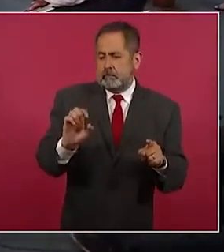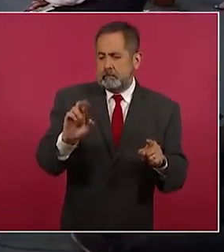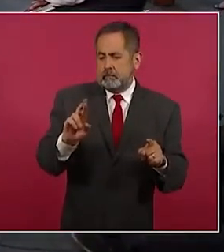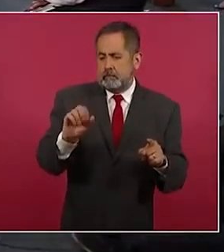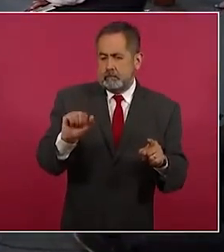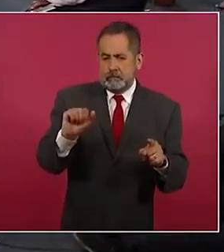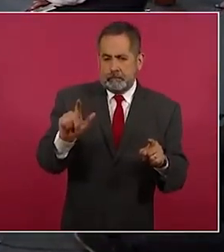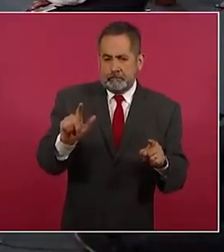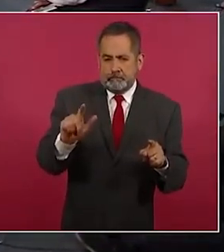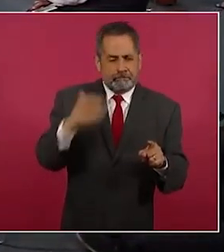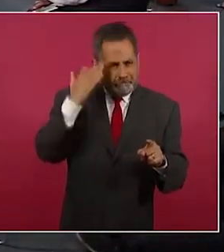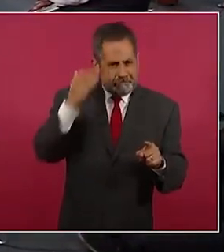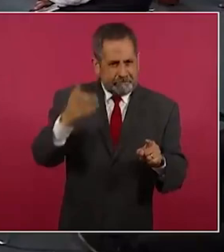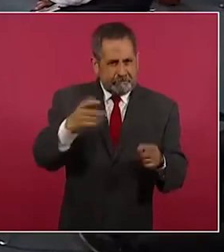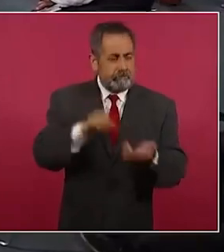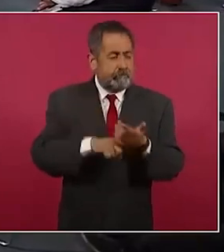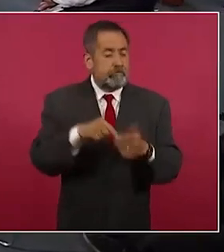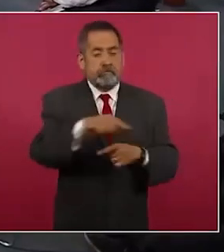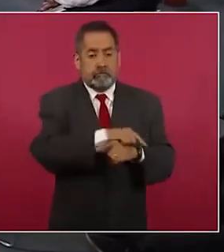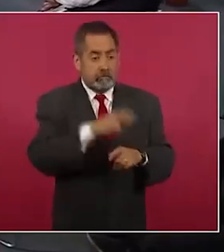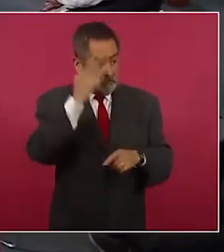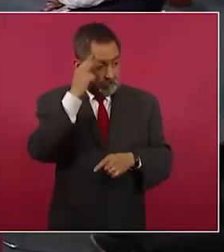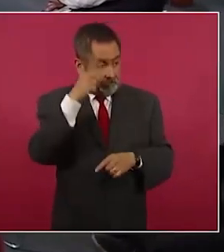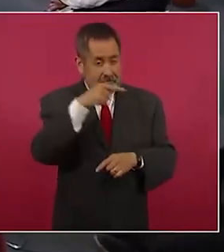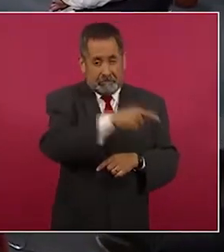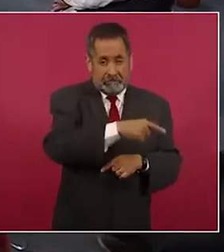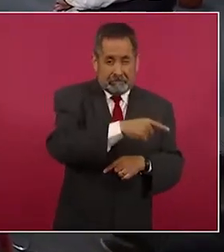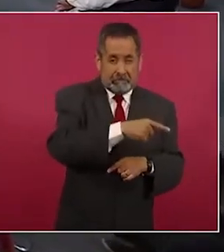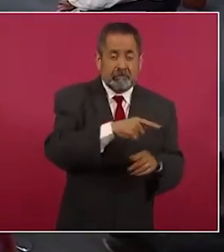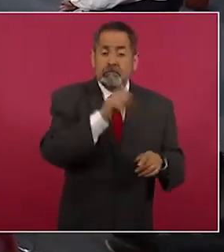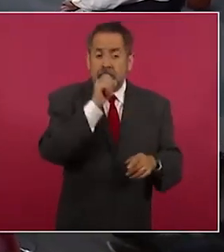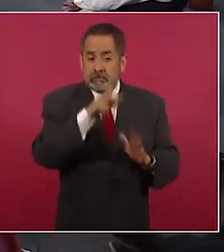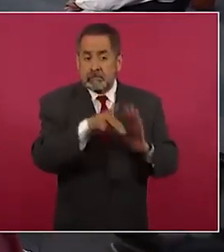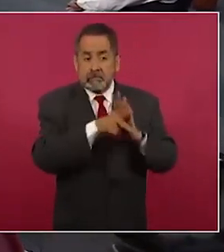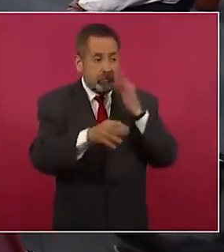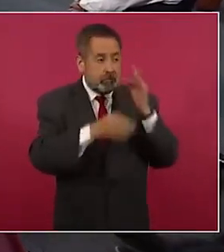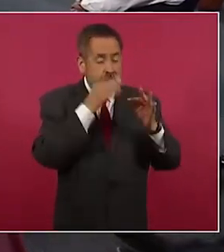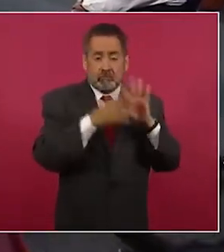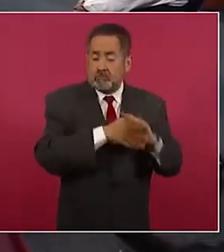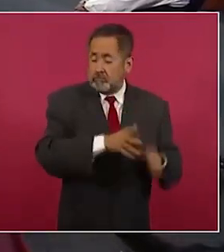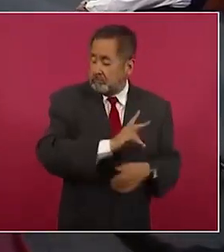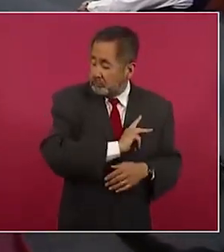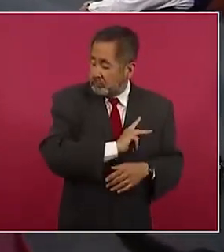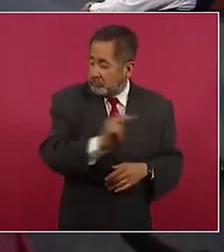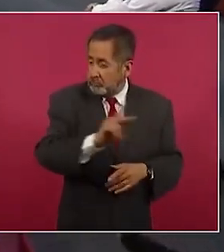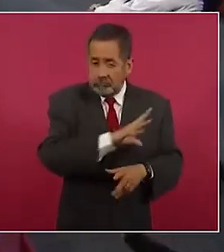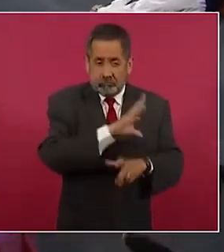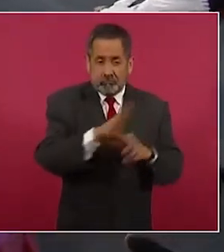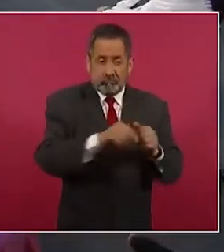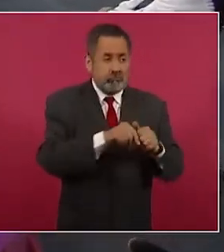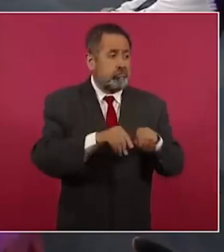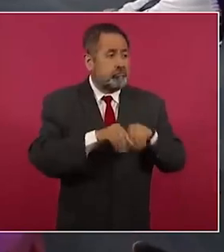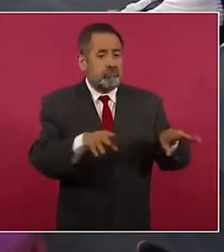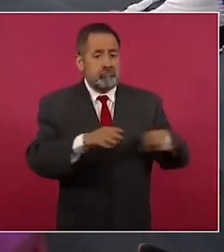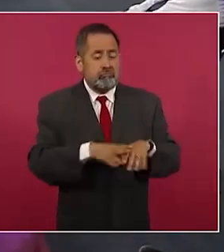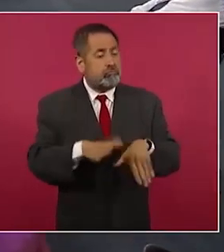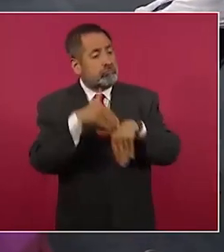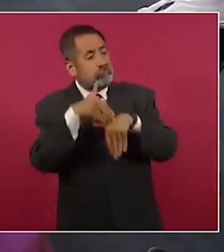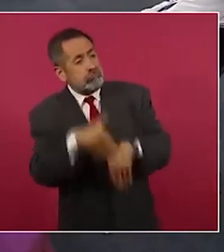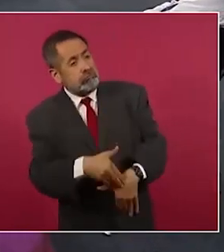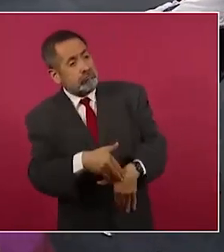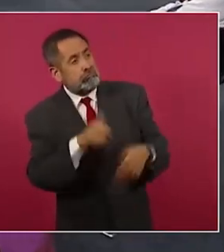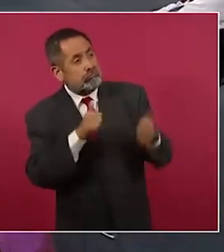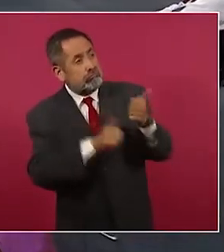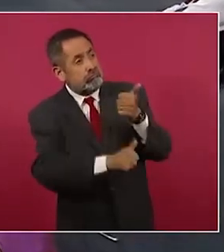Hablaba yo de los intelectuales, pero en el porfiriato los medios de información, todos alineados